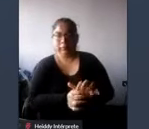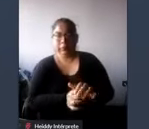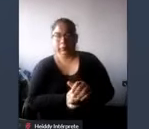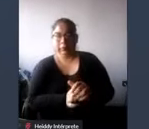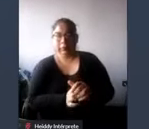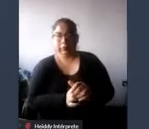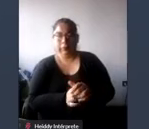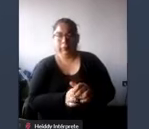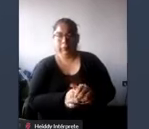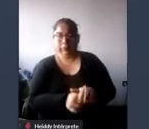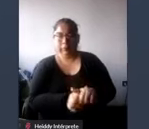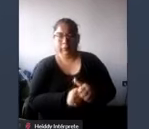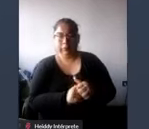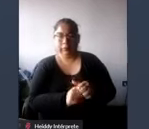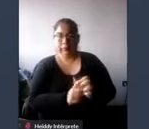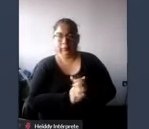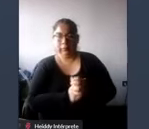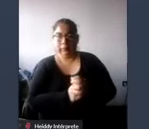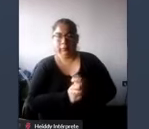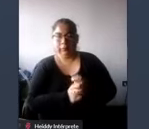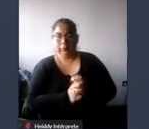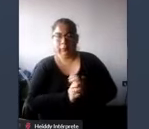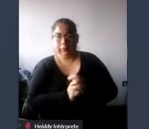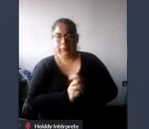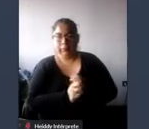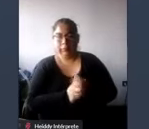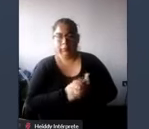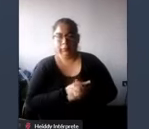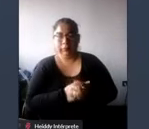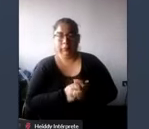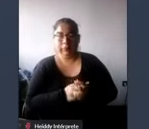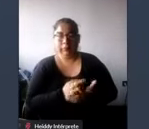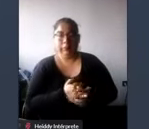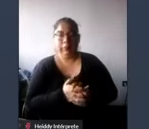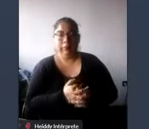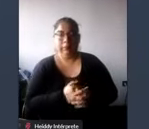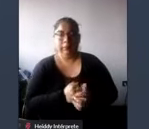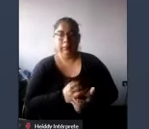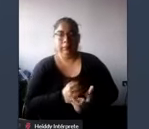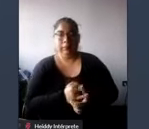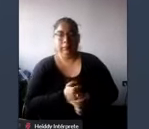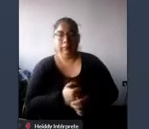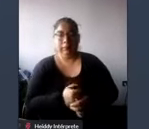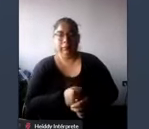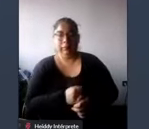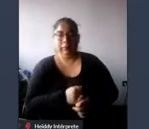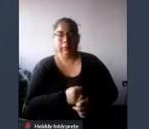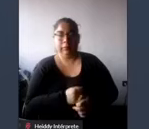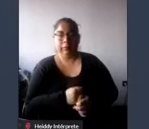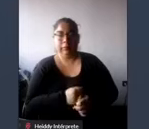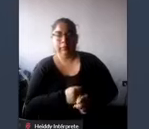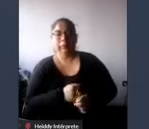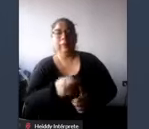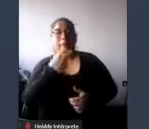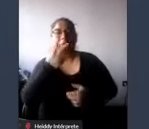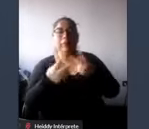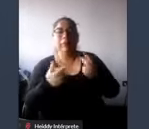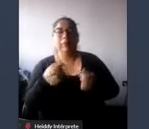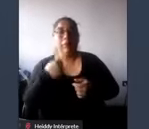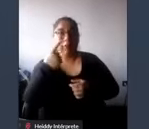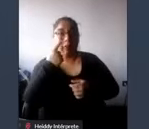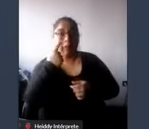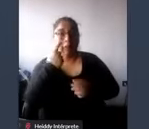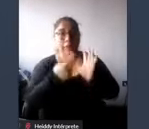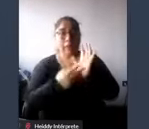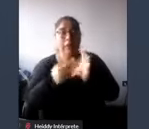recuerde que tiene cinco minutos luego de la primera ronda está bien lo que quiero hacer notar es de que todas